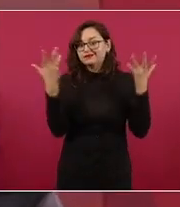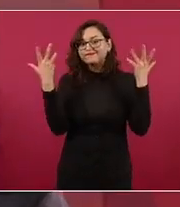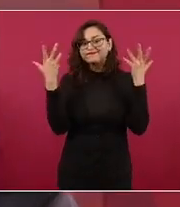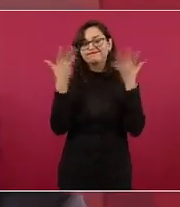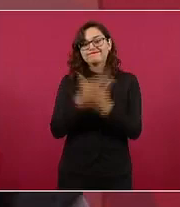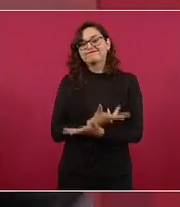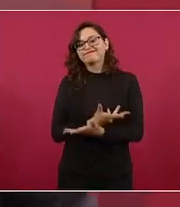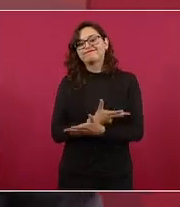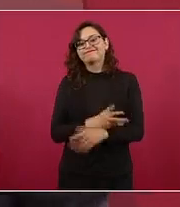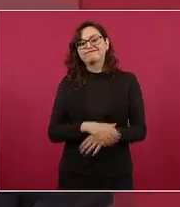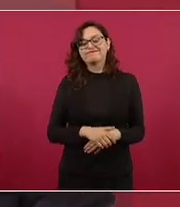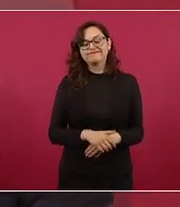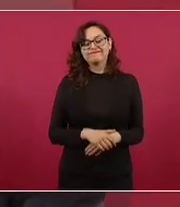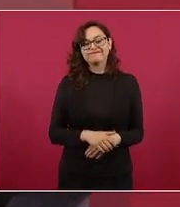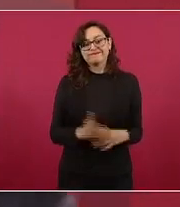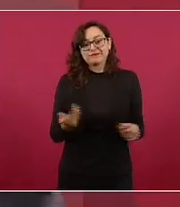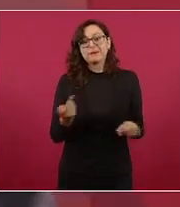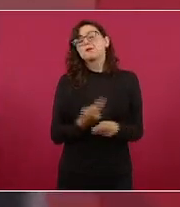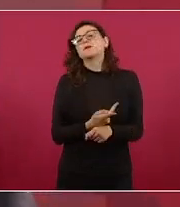crecido demasiado